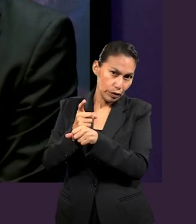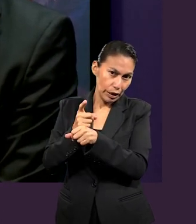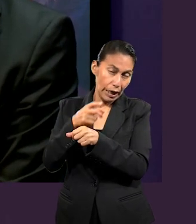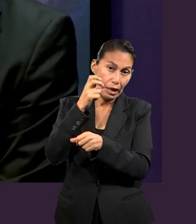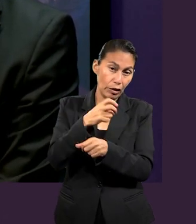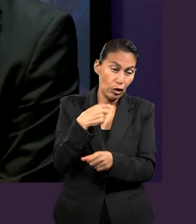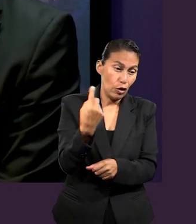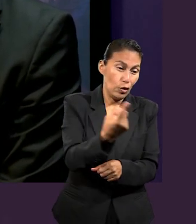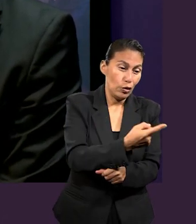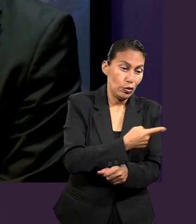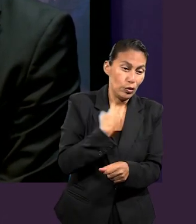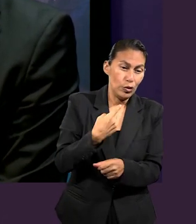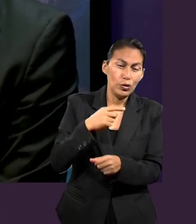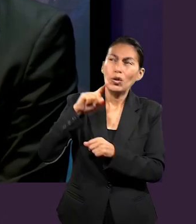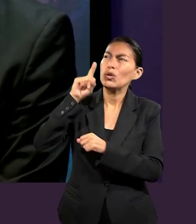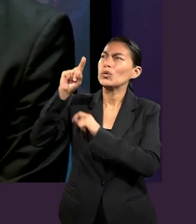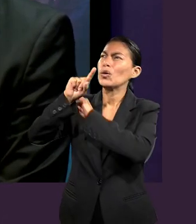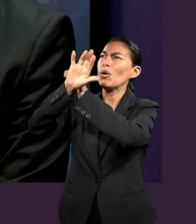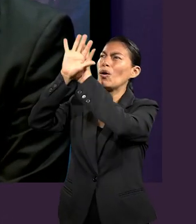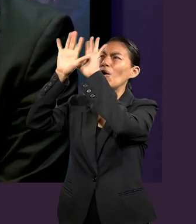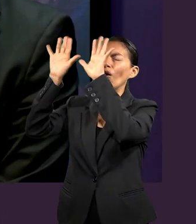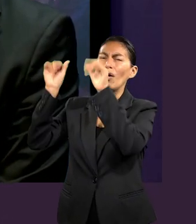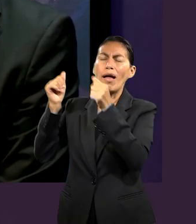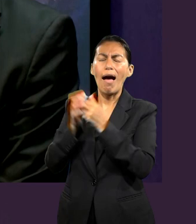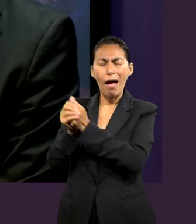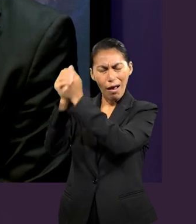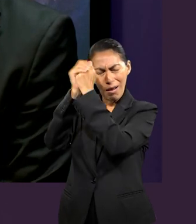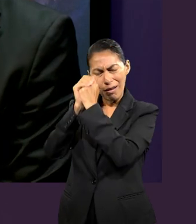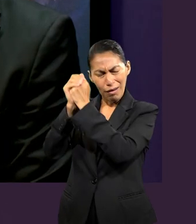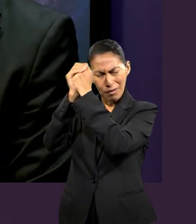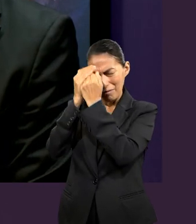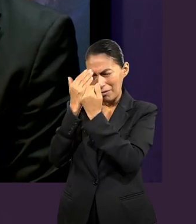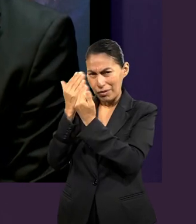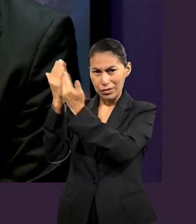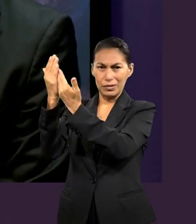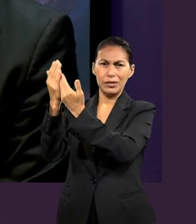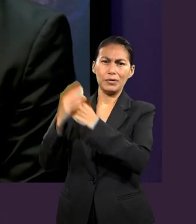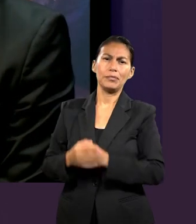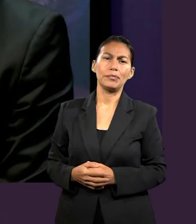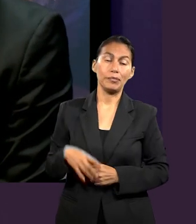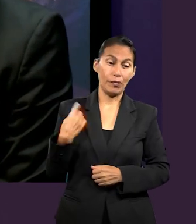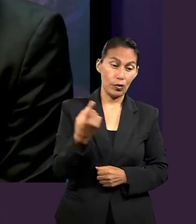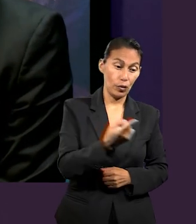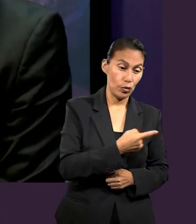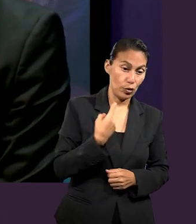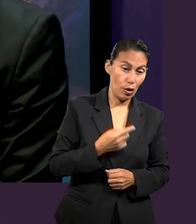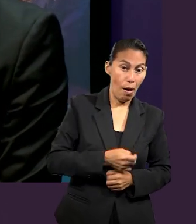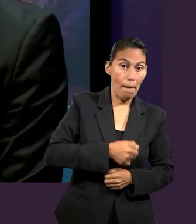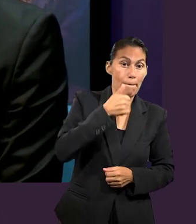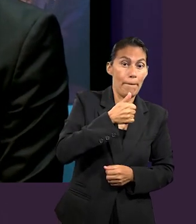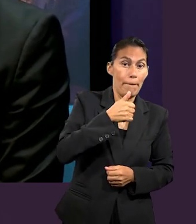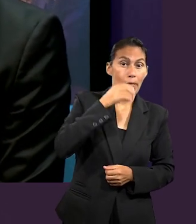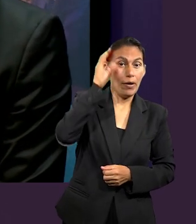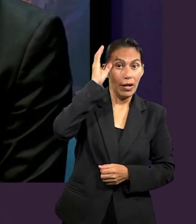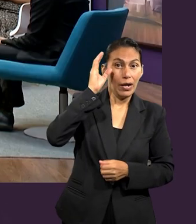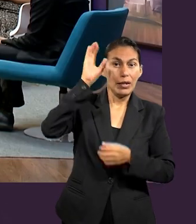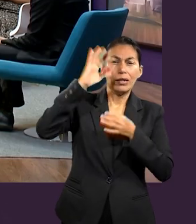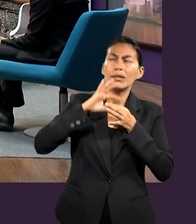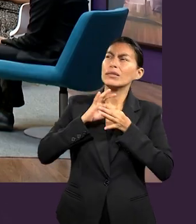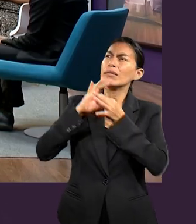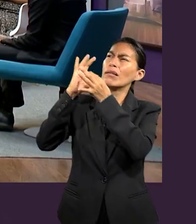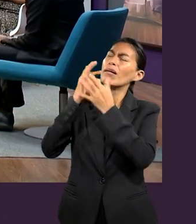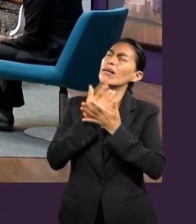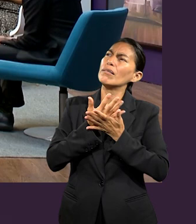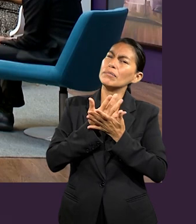de que seamos alabanza de su gloria. Nosotros, los que primeramente esperábamos en Cristo. ¿Qué